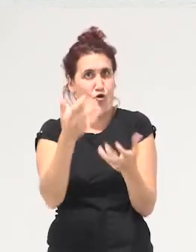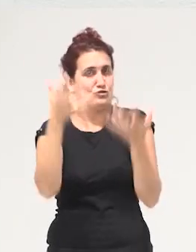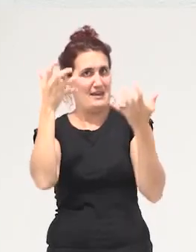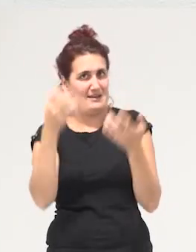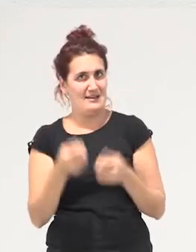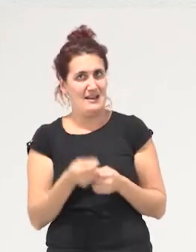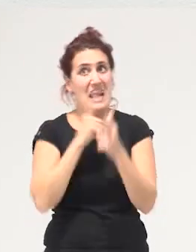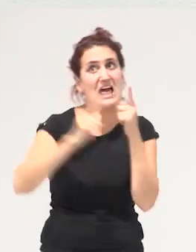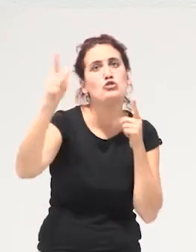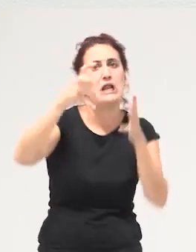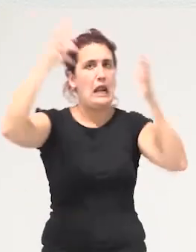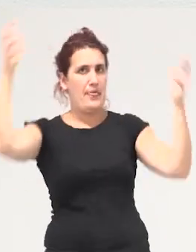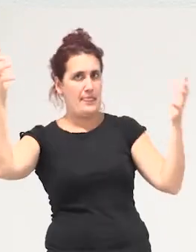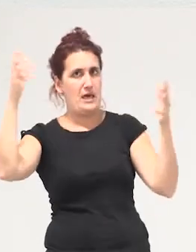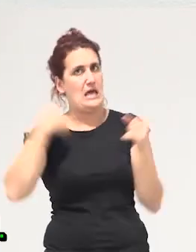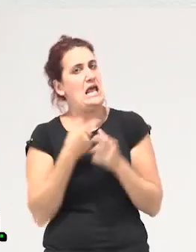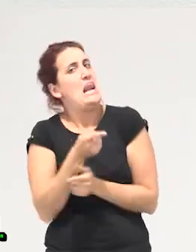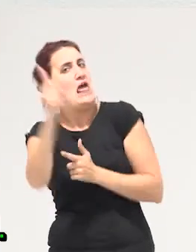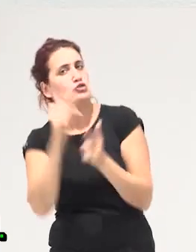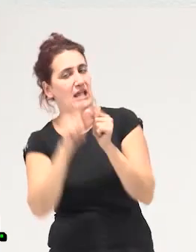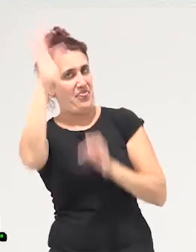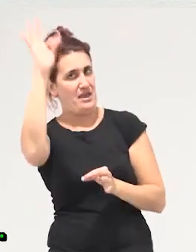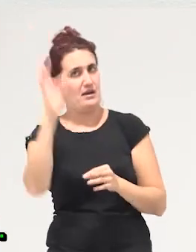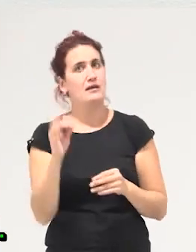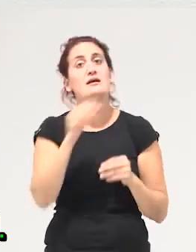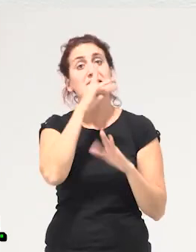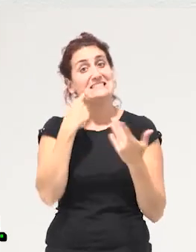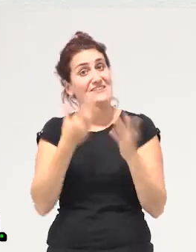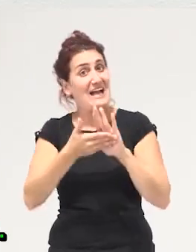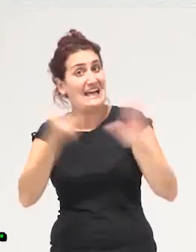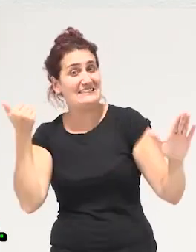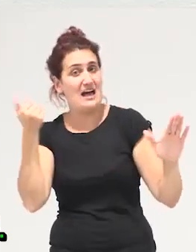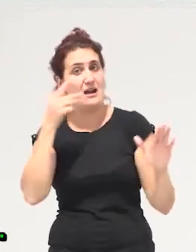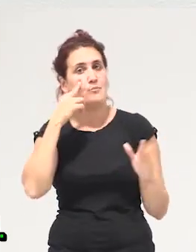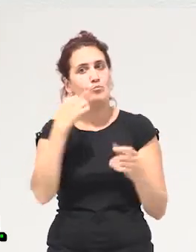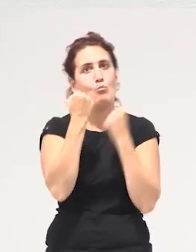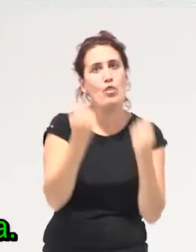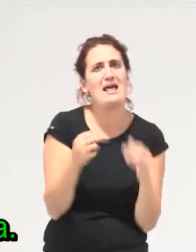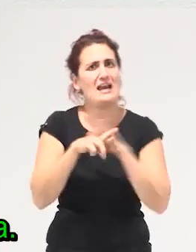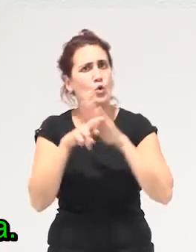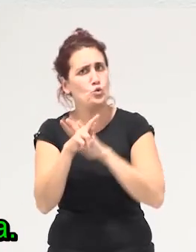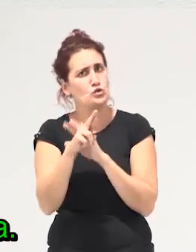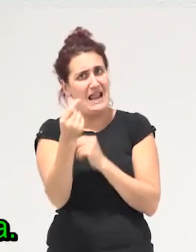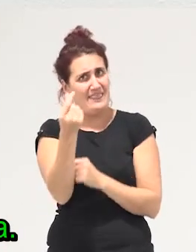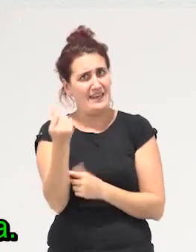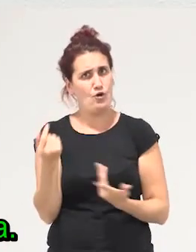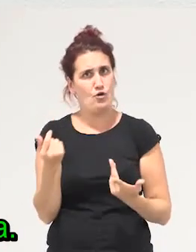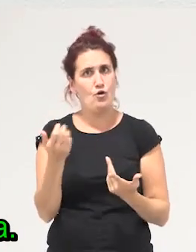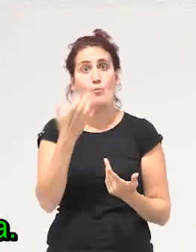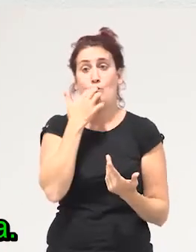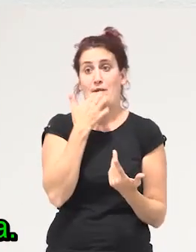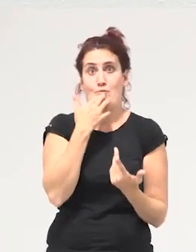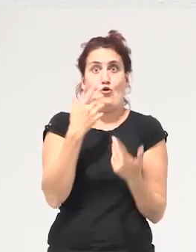grande y de lo que es crecer entonces eso significa quitar decimos poder y recursos al capital por ejemplo expropiar